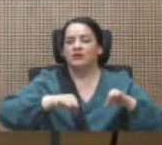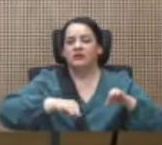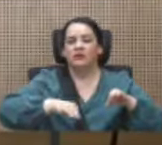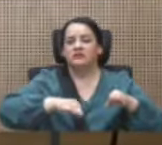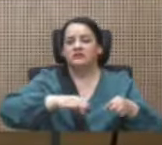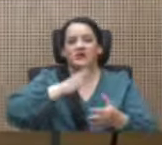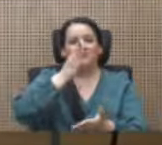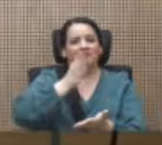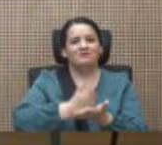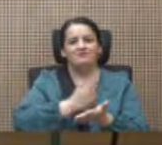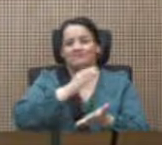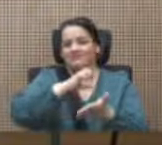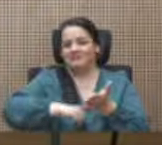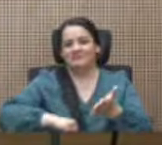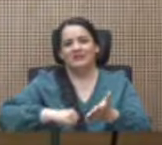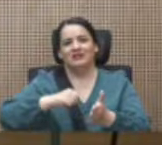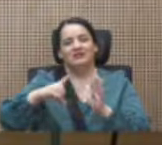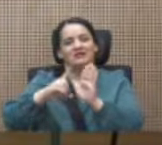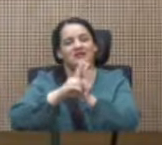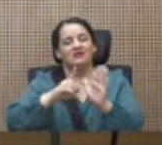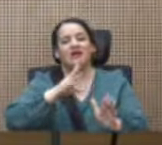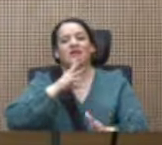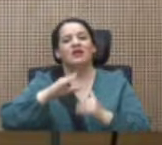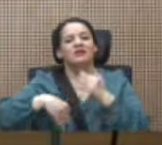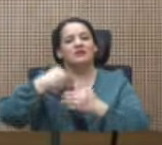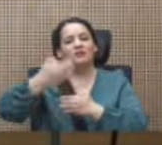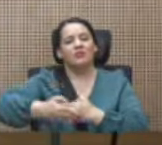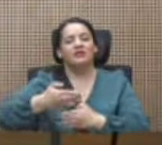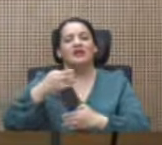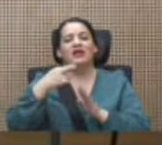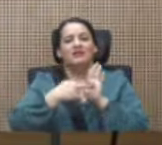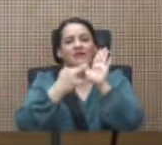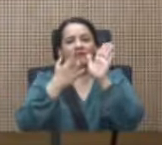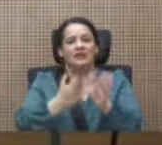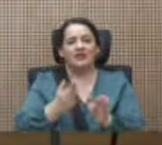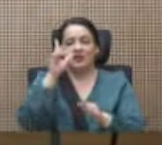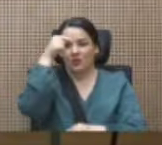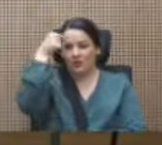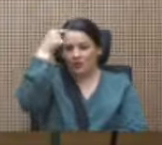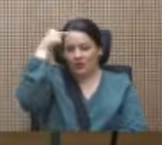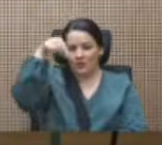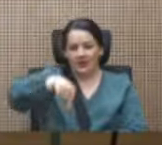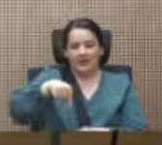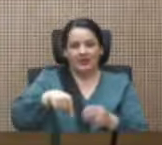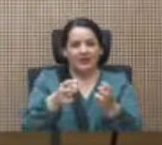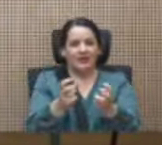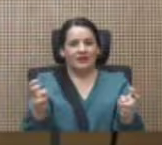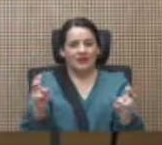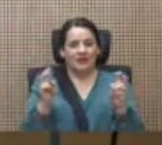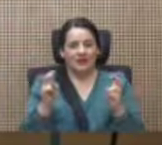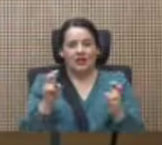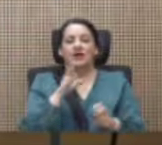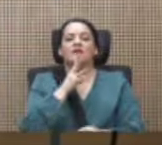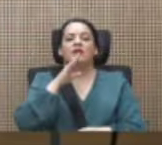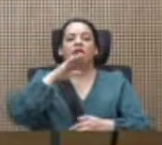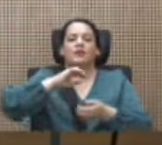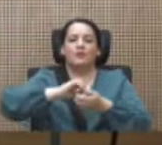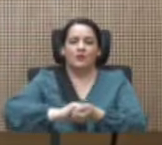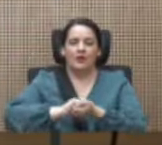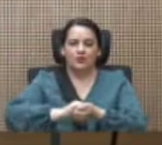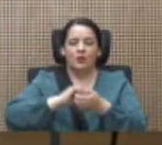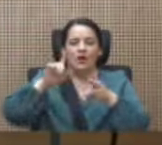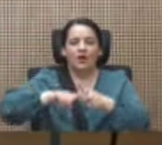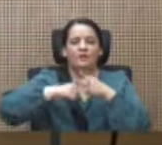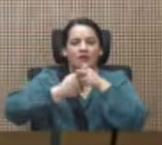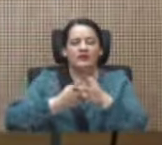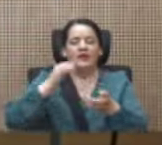hablar después de que la representante de gobierno en este Parlamento hablara de un pacto y que a partir de ese